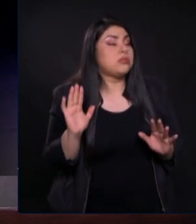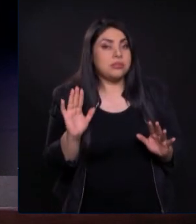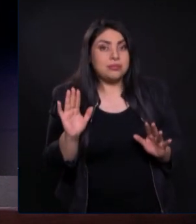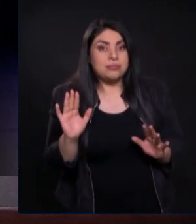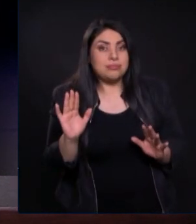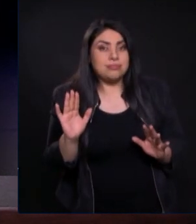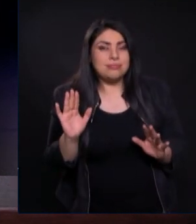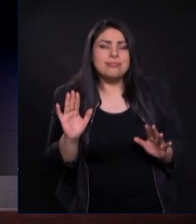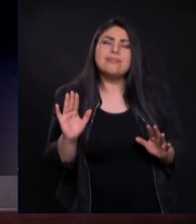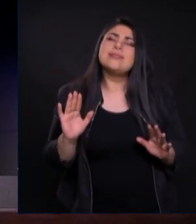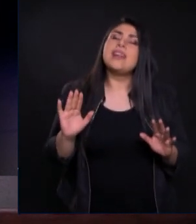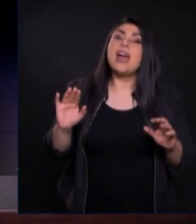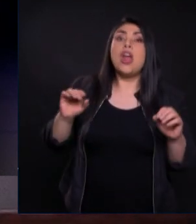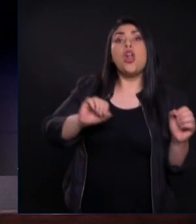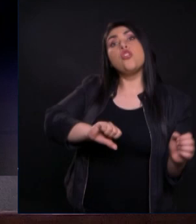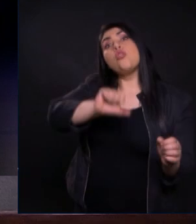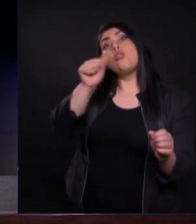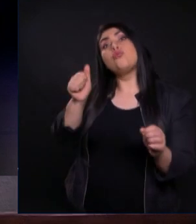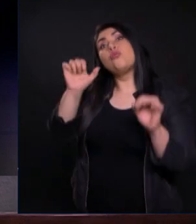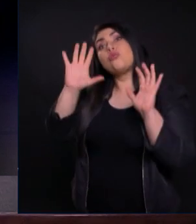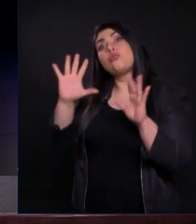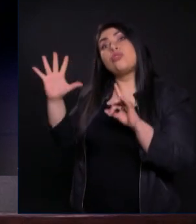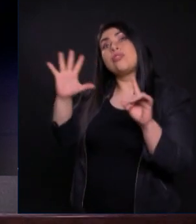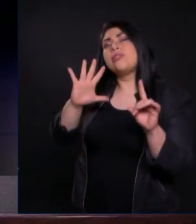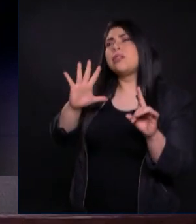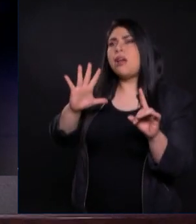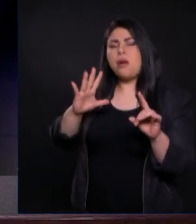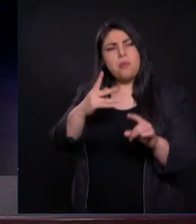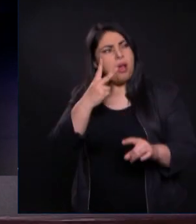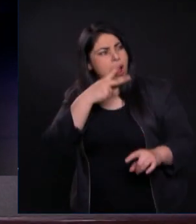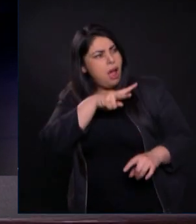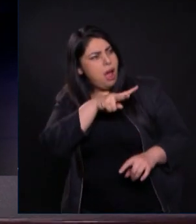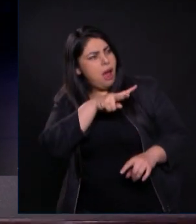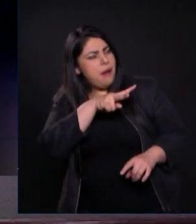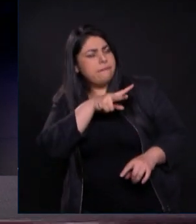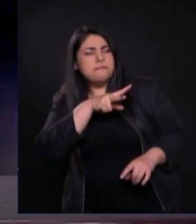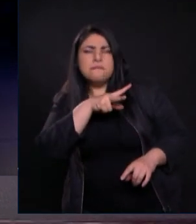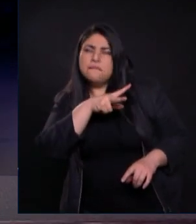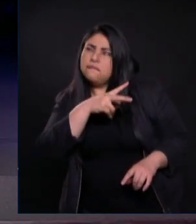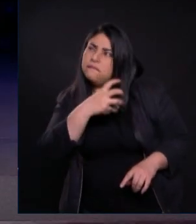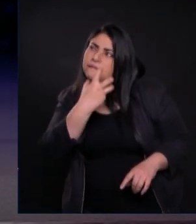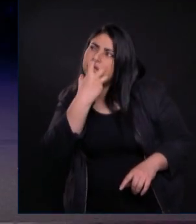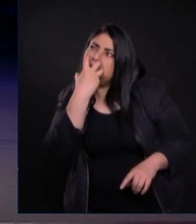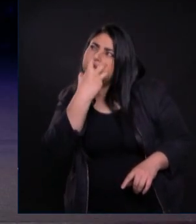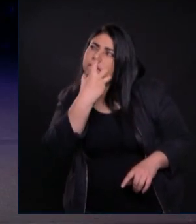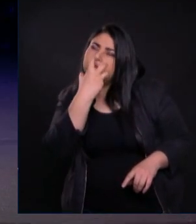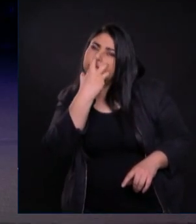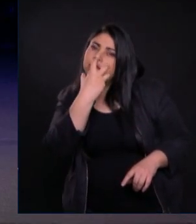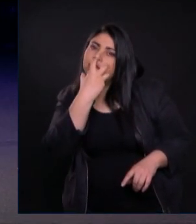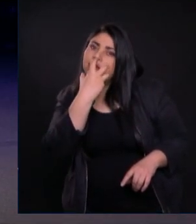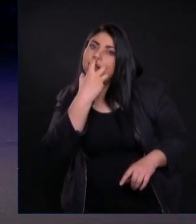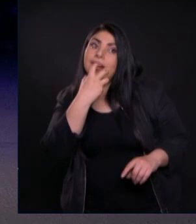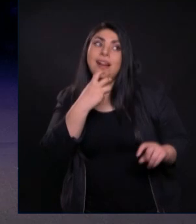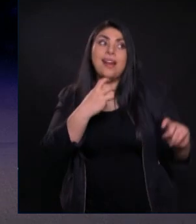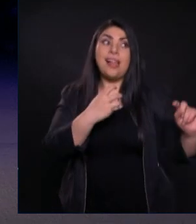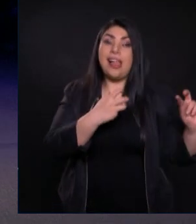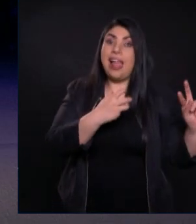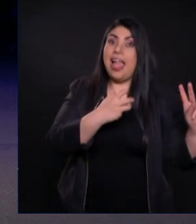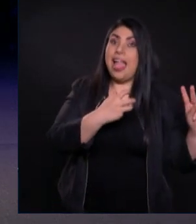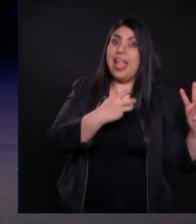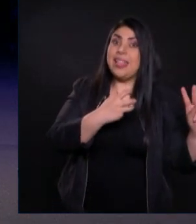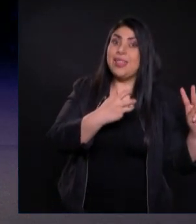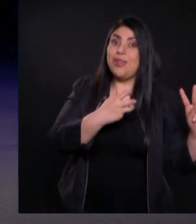Cuando los 10 oyeron esto se enojaron contra los dos hermanos Quiere decir entonces que estos dos hermanos eran de los